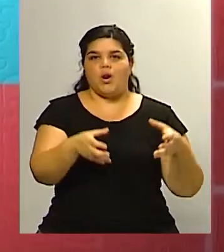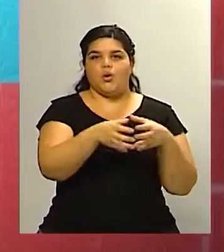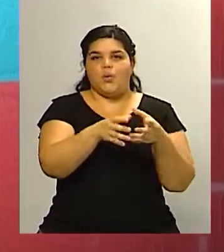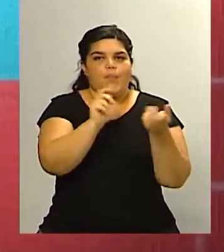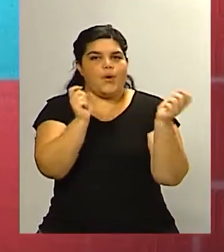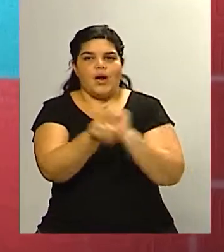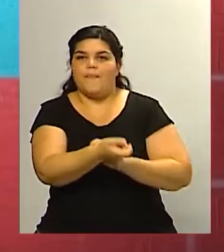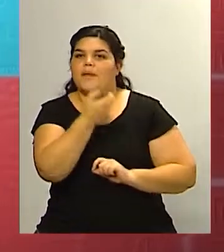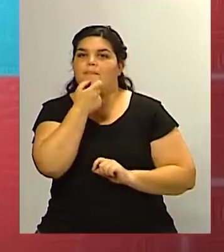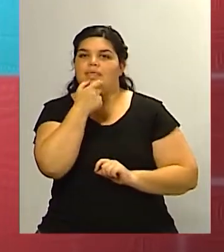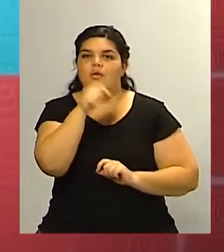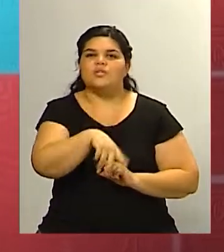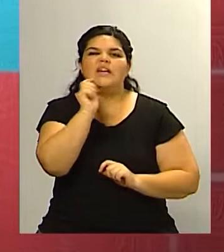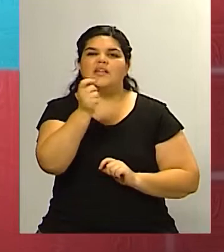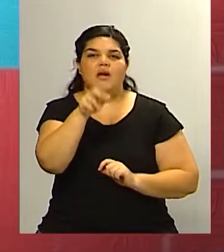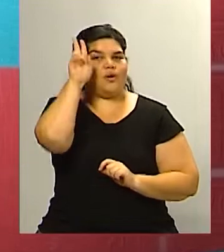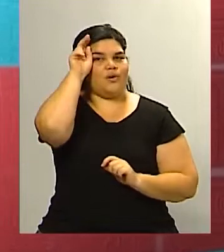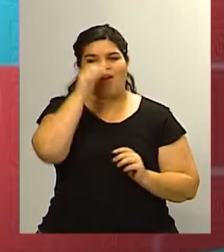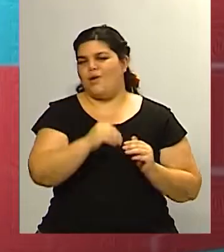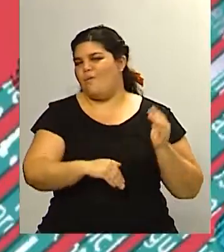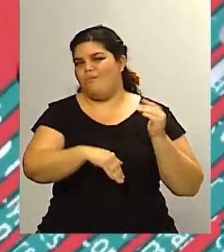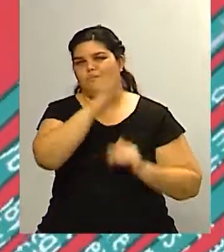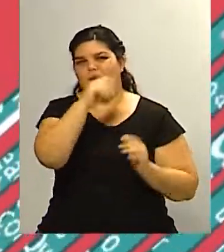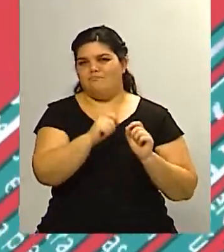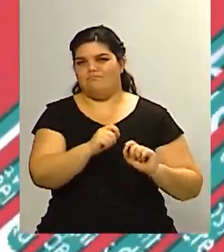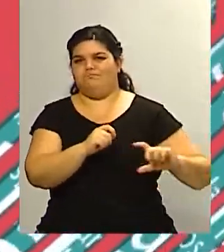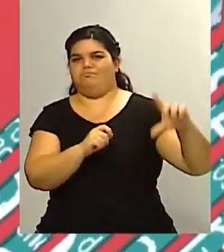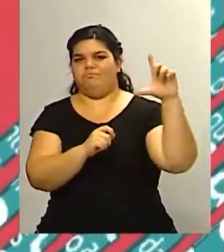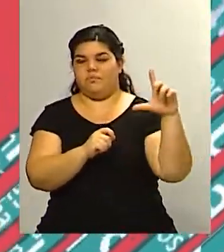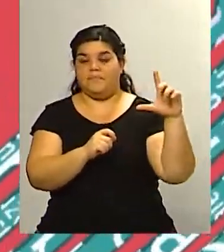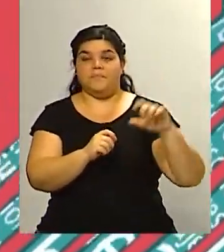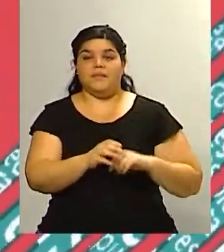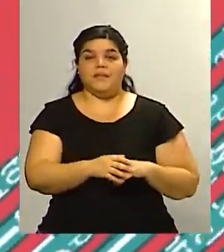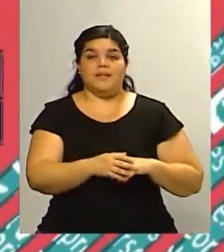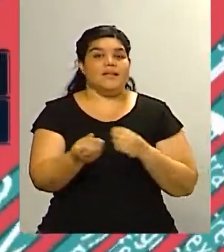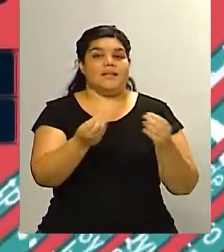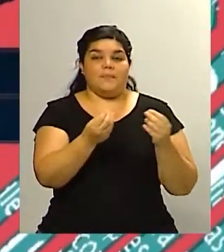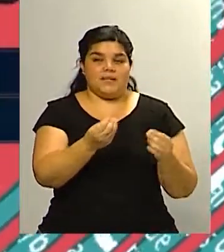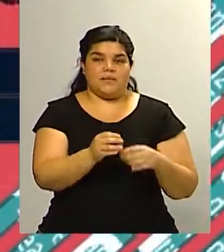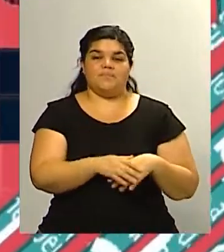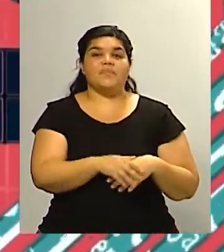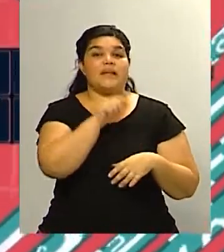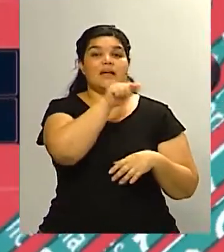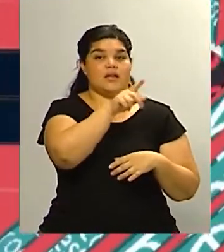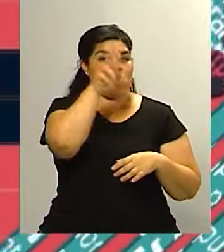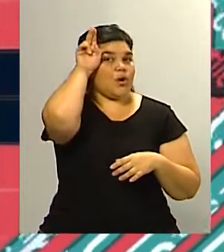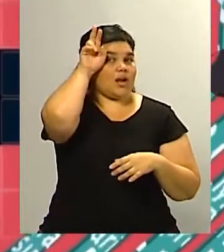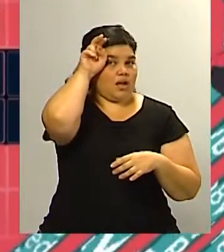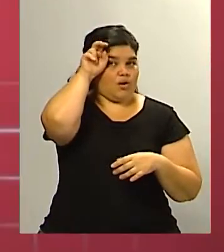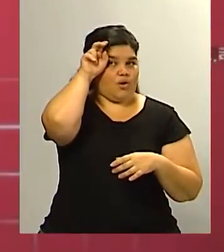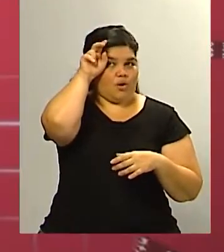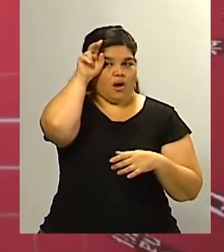lo que quiere decir es que si el día de mañana Alfredo Cornejo unge a uno de estos candidatos o se va a una